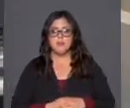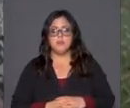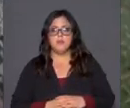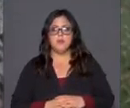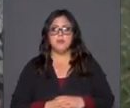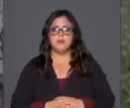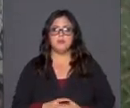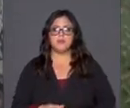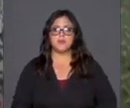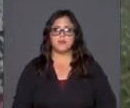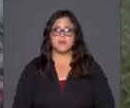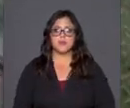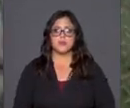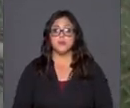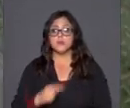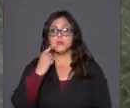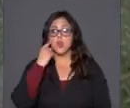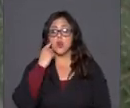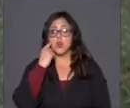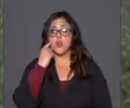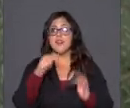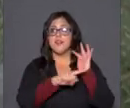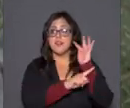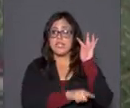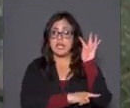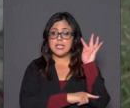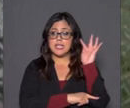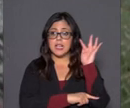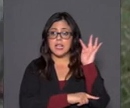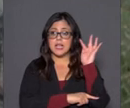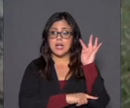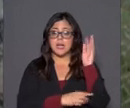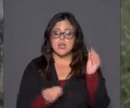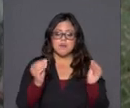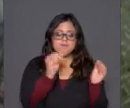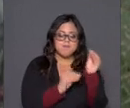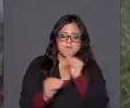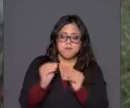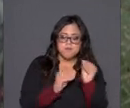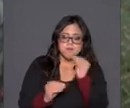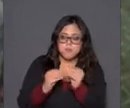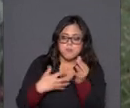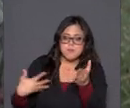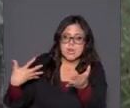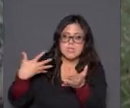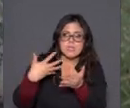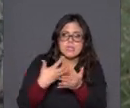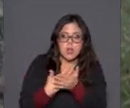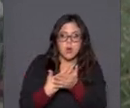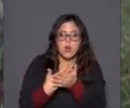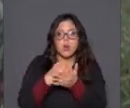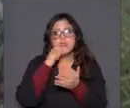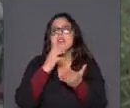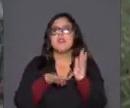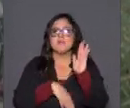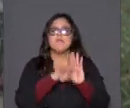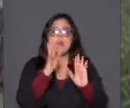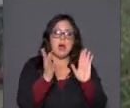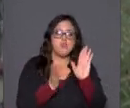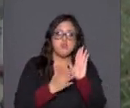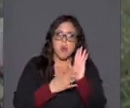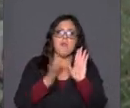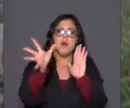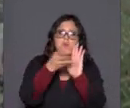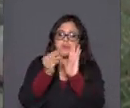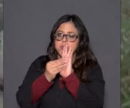A ver, yo creo que en este caso la Fiscalía lo que ha tenido que venir elaborando en este periodo es obviamente generar cada vez más pruebas. sabemos